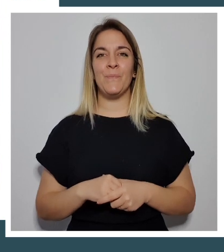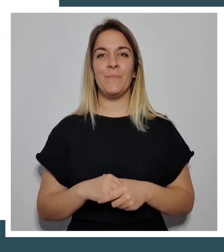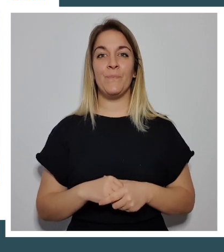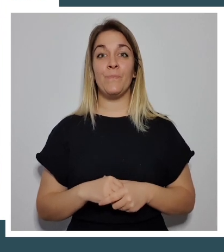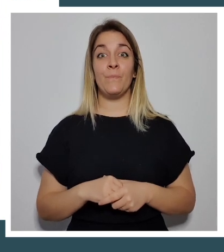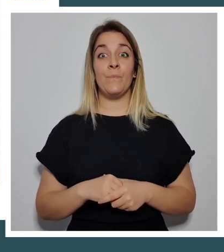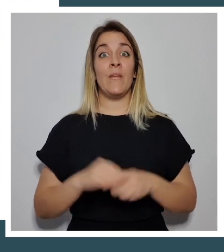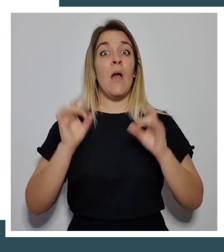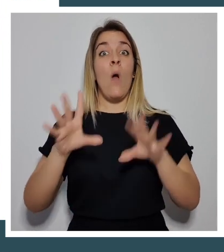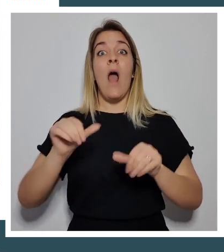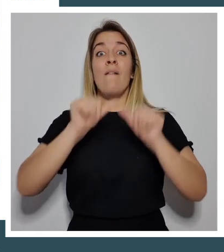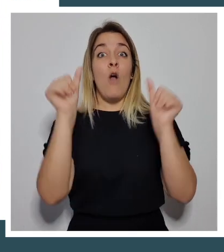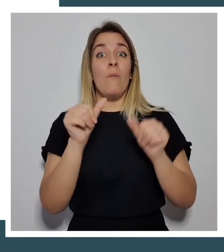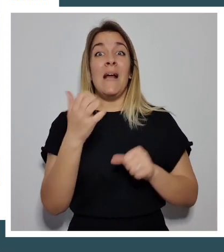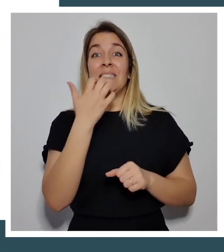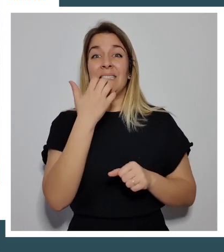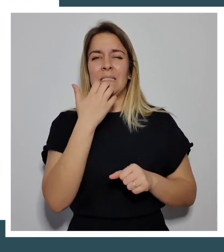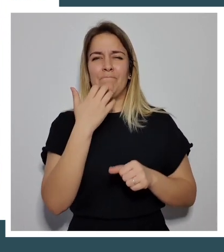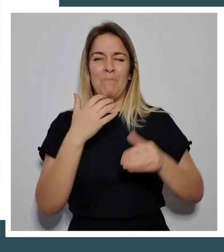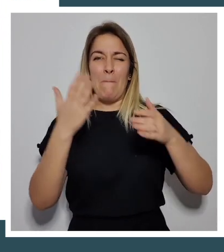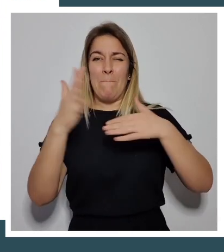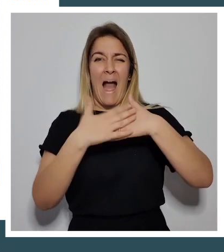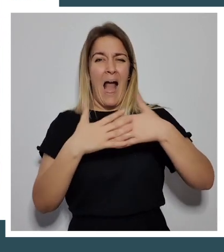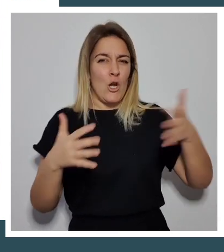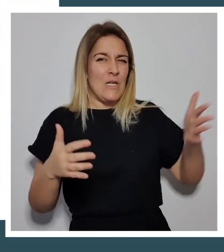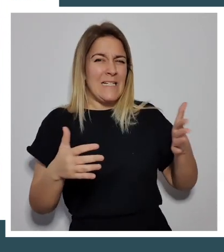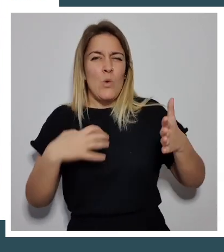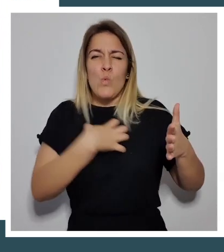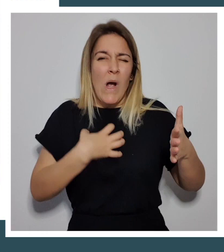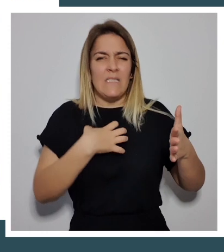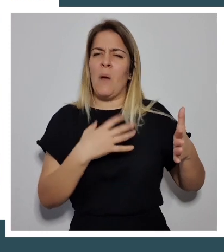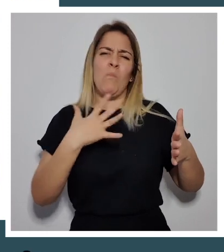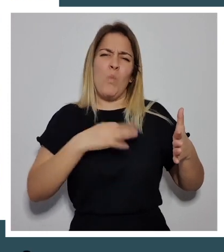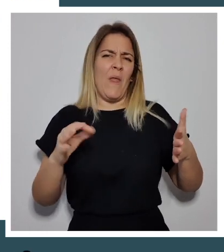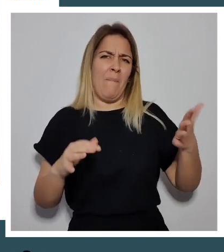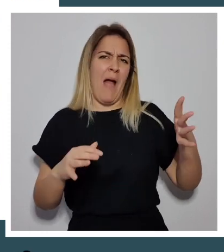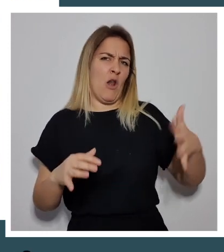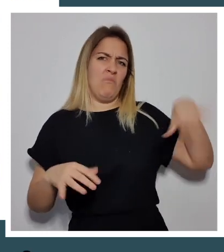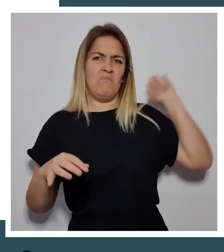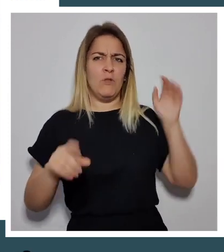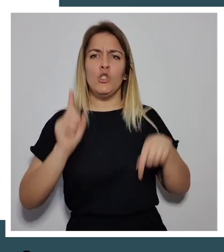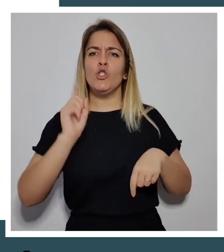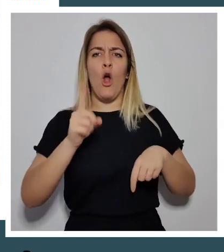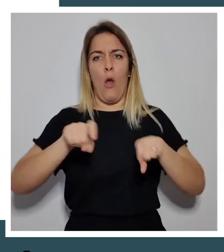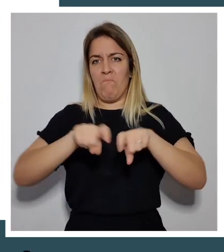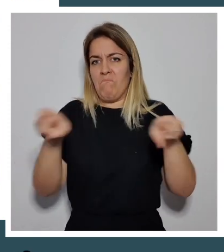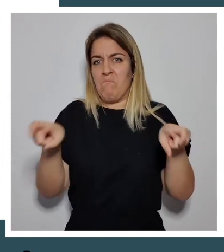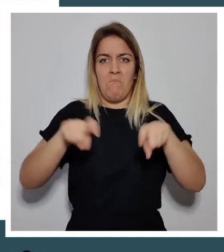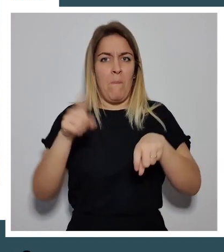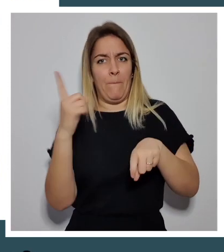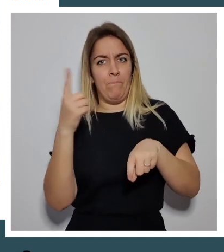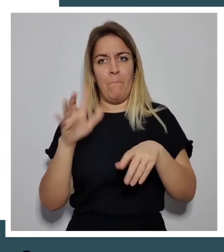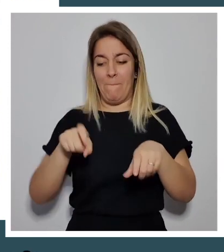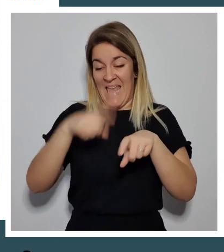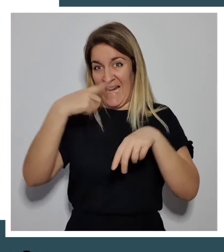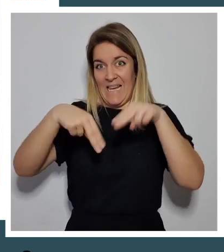Igualmente, si nos cuesta mucho con la resistencia, podemos hacer el movimiento libre solo con la pierna. Si además les